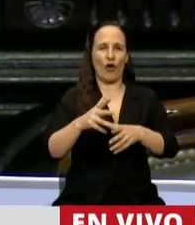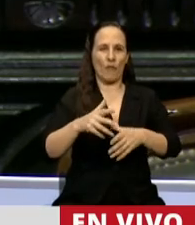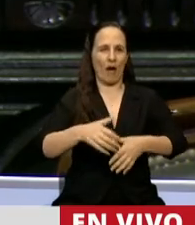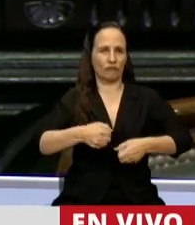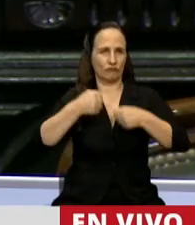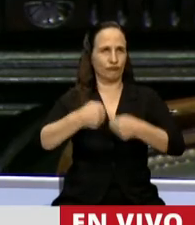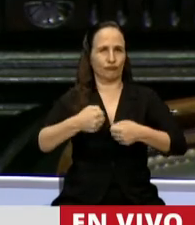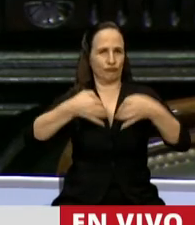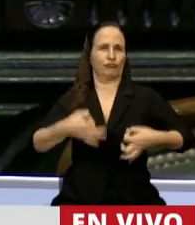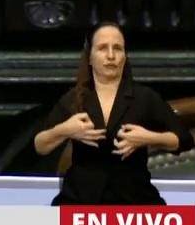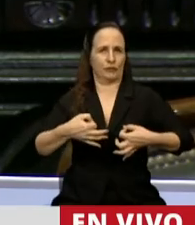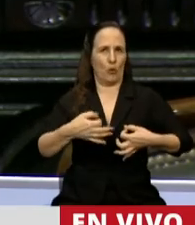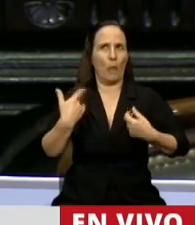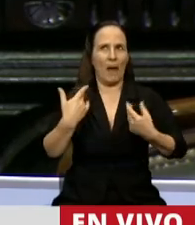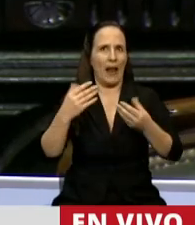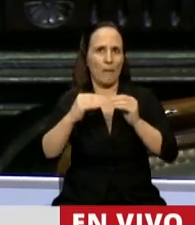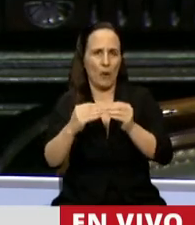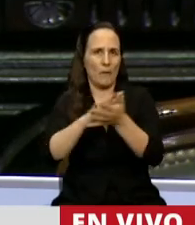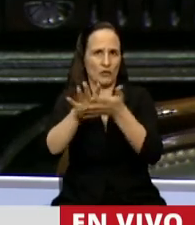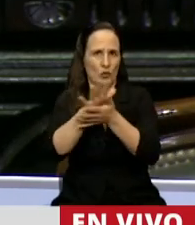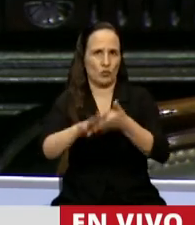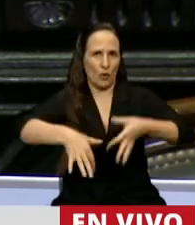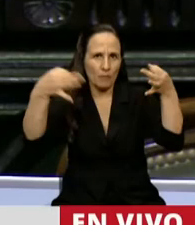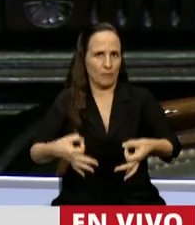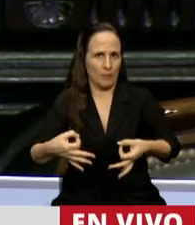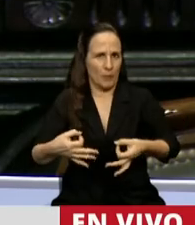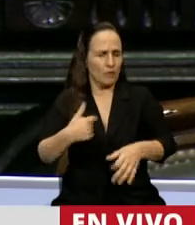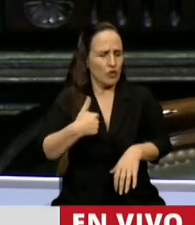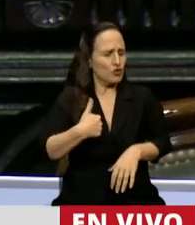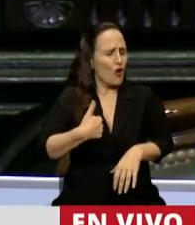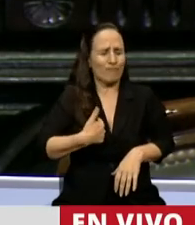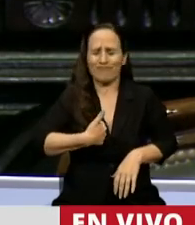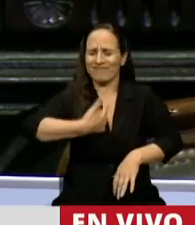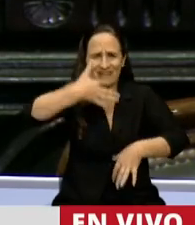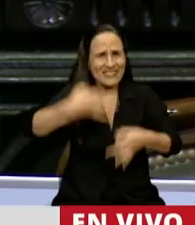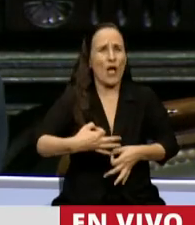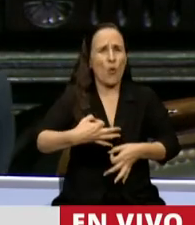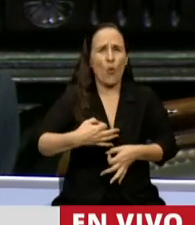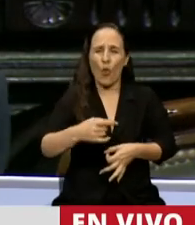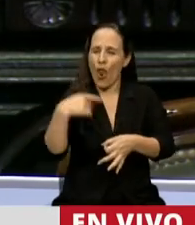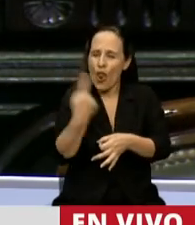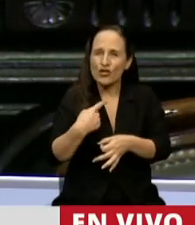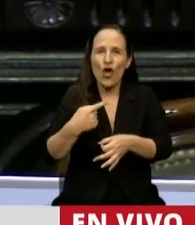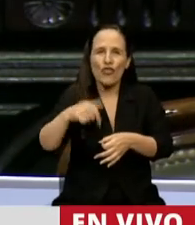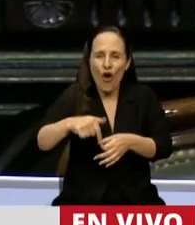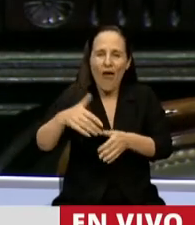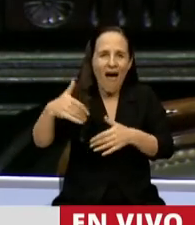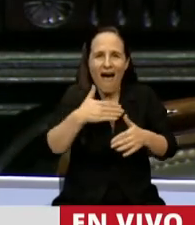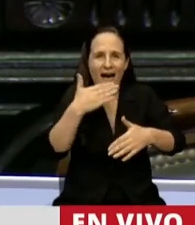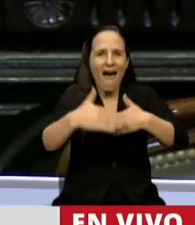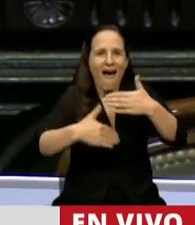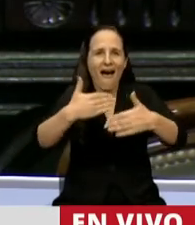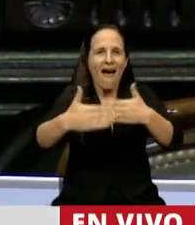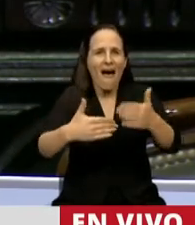para resolver sus problemas. Yo estoy seguro, señor Presidente, que este camino que estamos desarrollando hoy es un camino